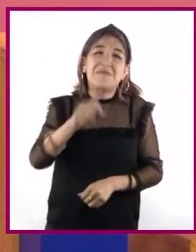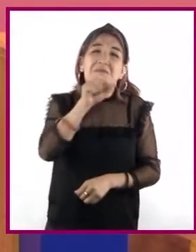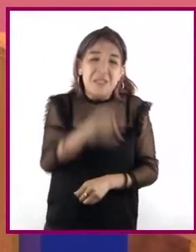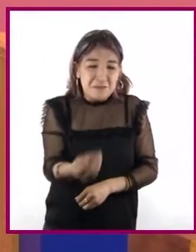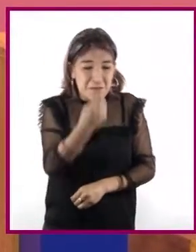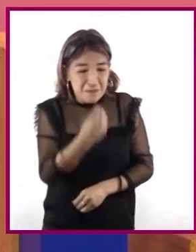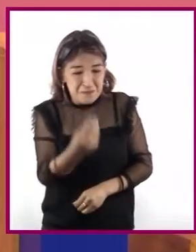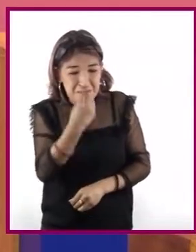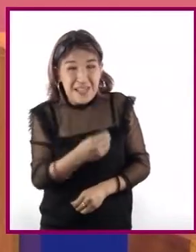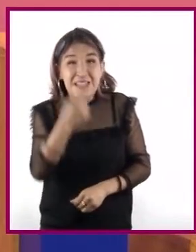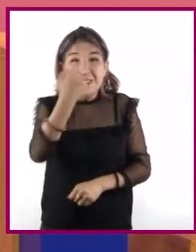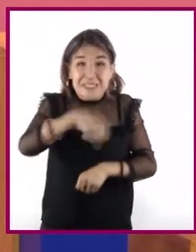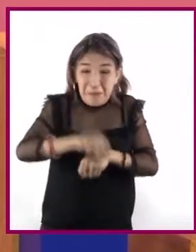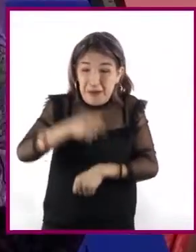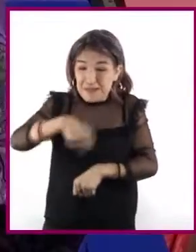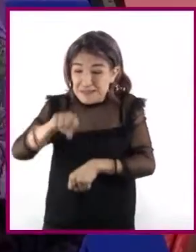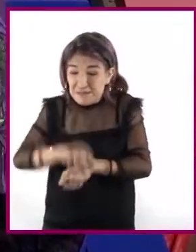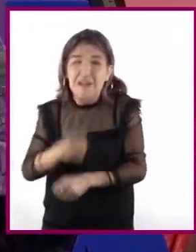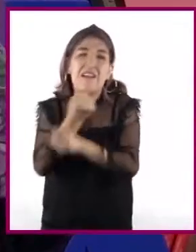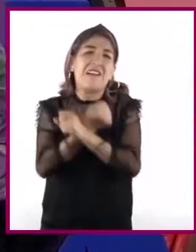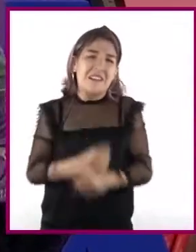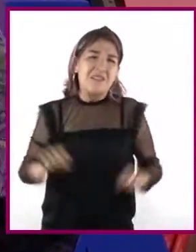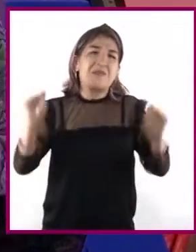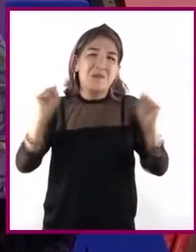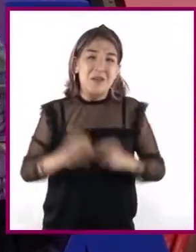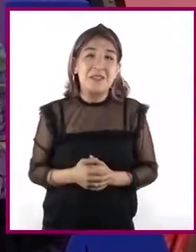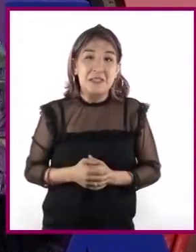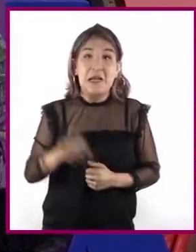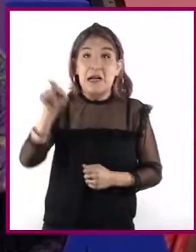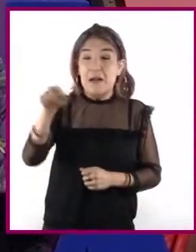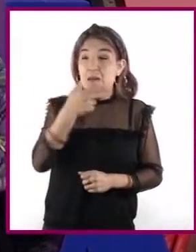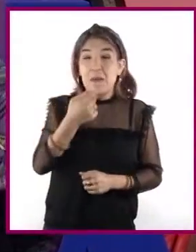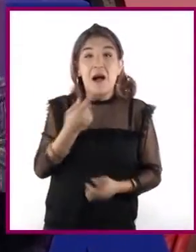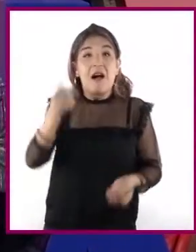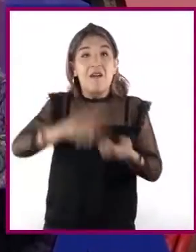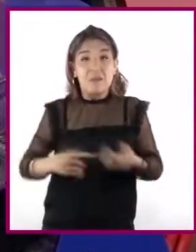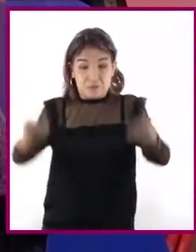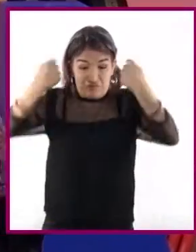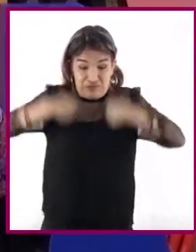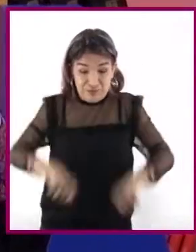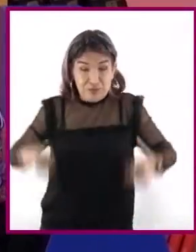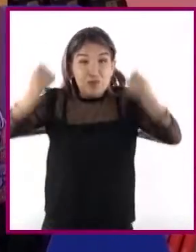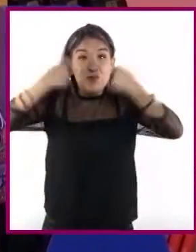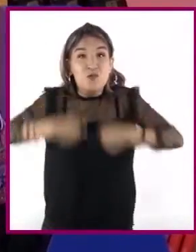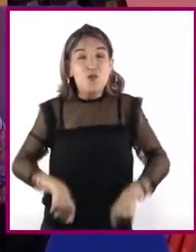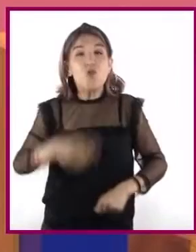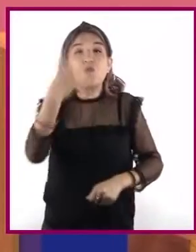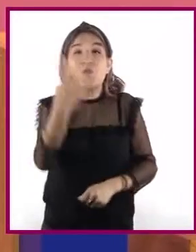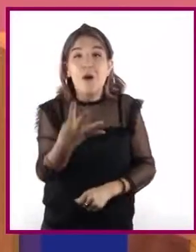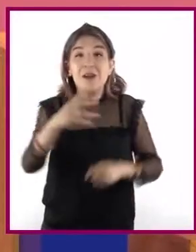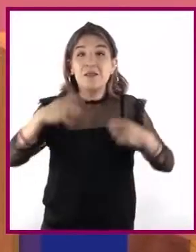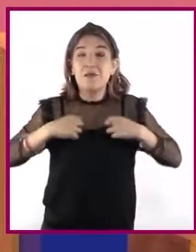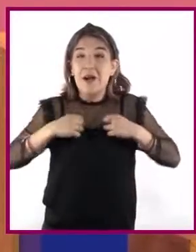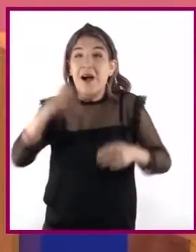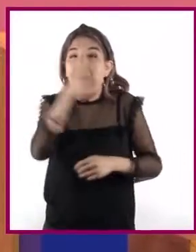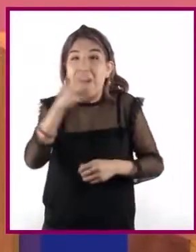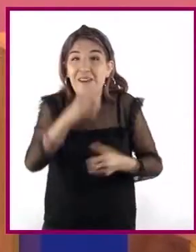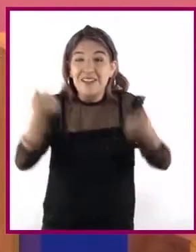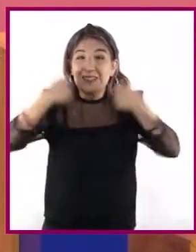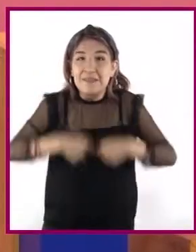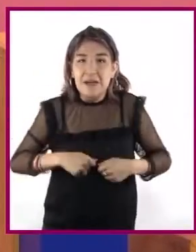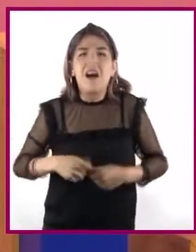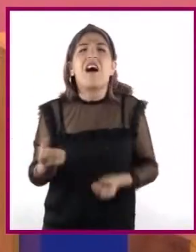alimentos durante bastante tiempo. Él lleva puestas cuatro capas de ropa térmica. En algunos